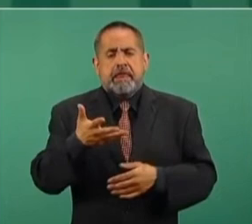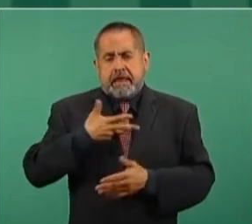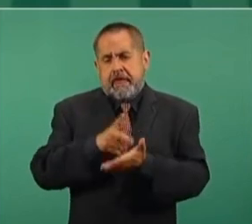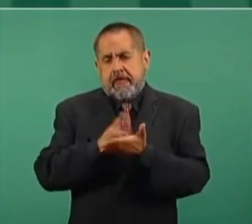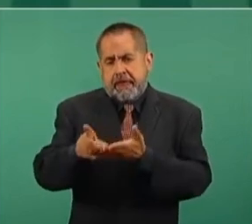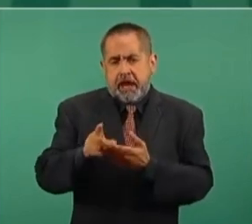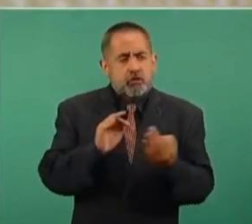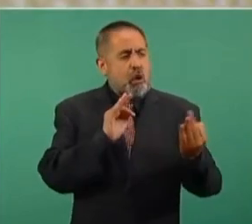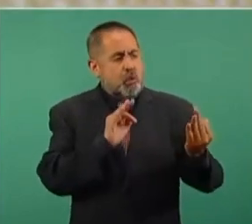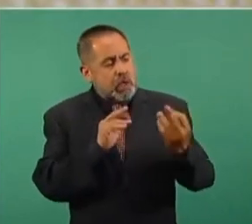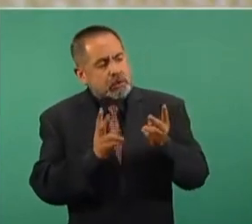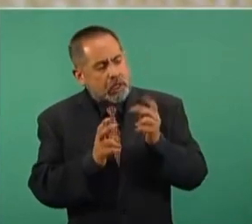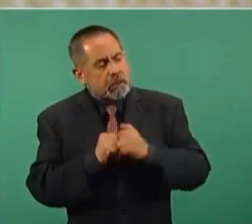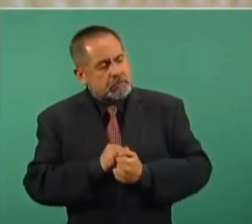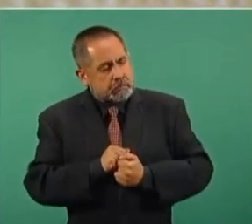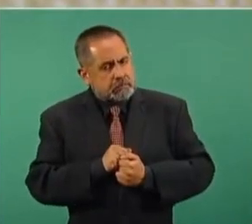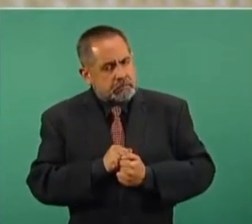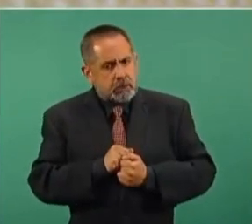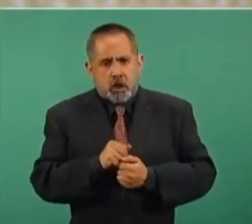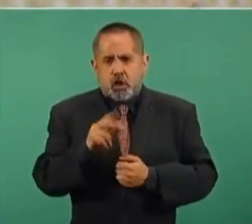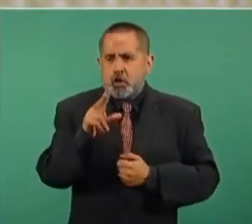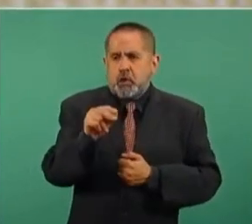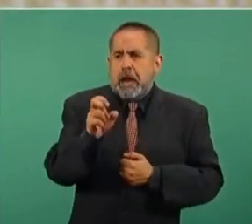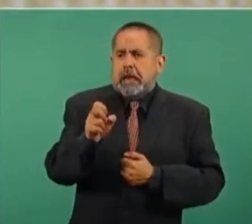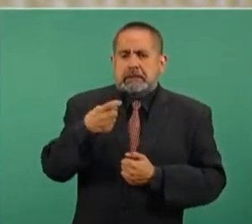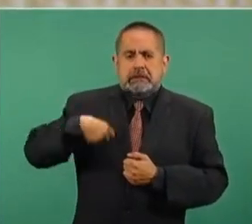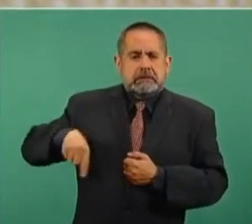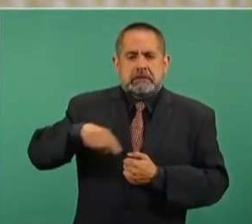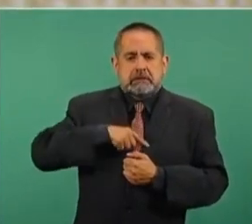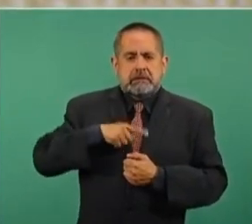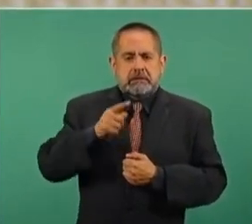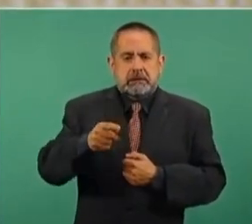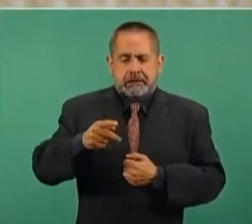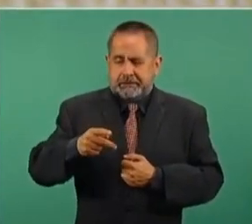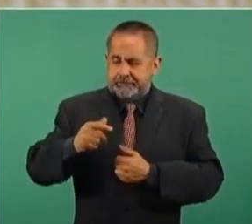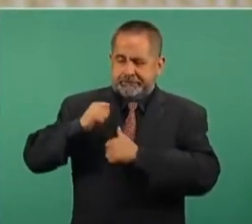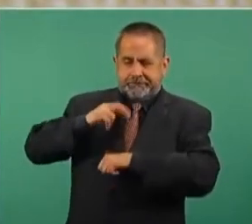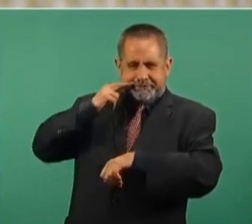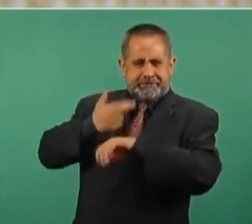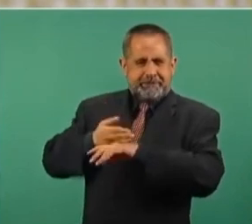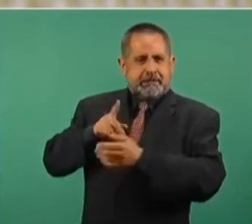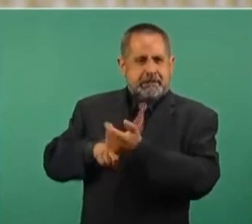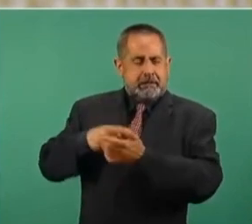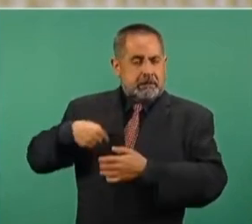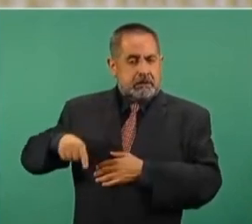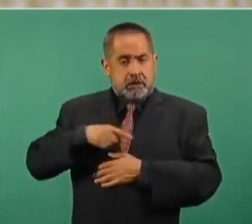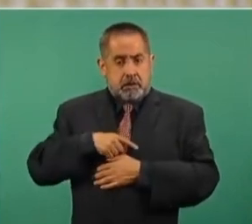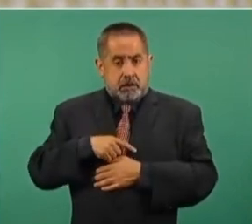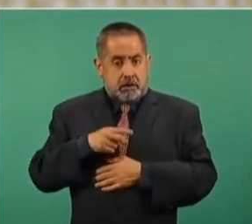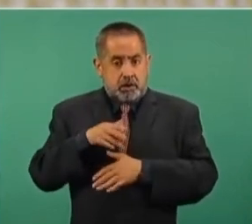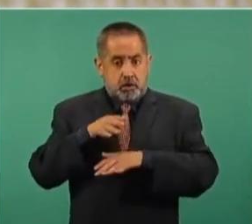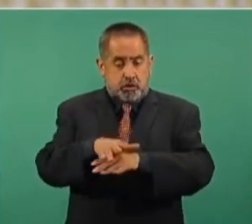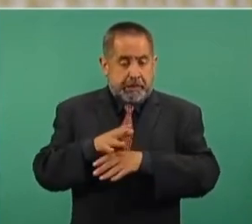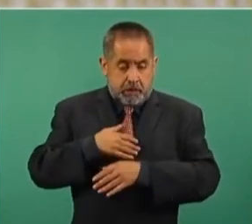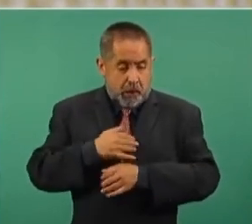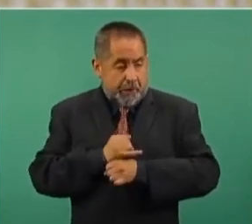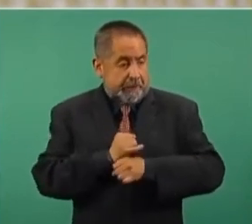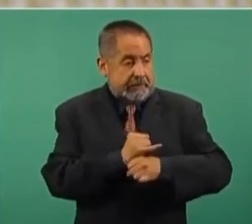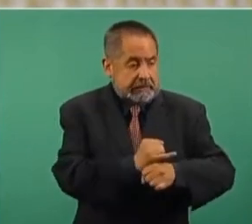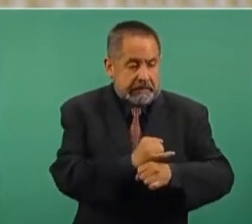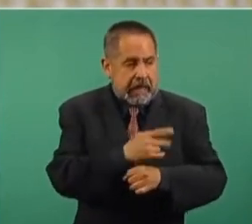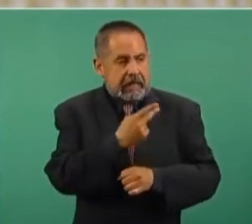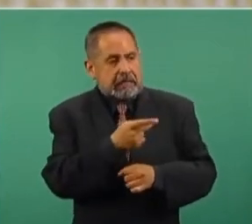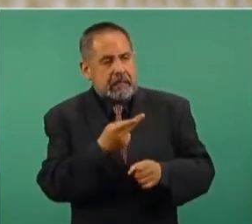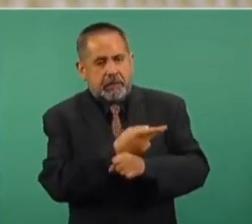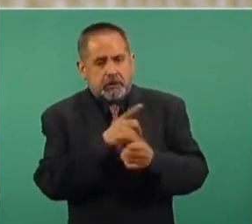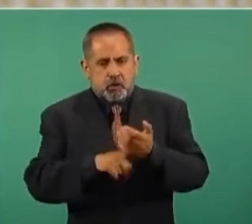audiencia, no somos la persona o la instancia encargada de investigar su